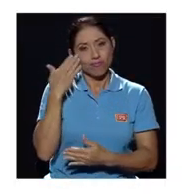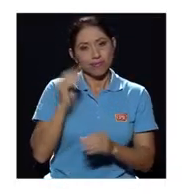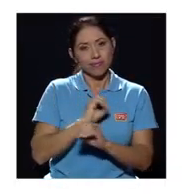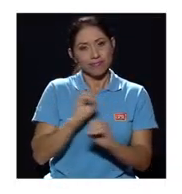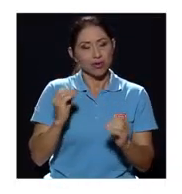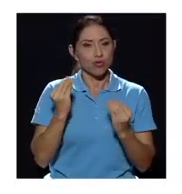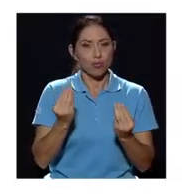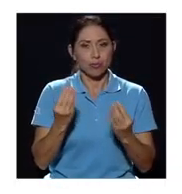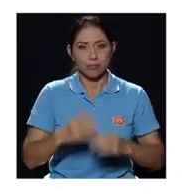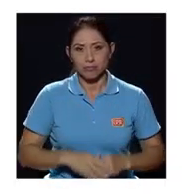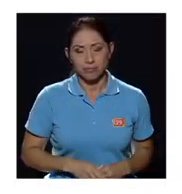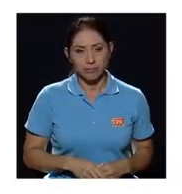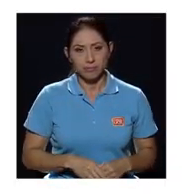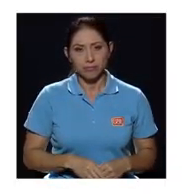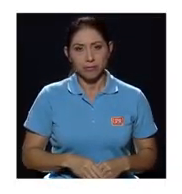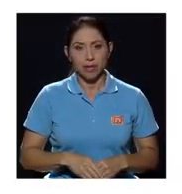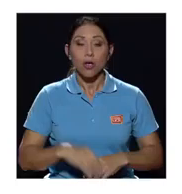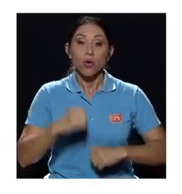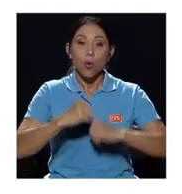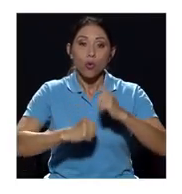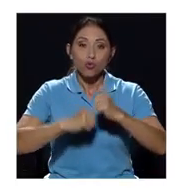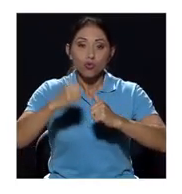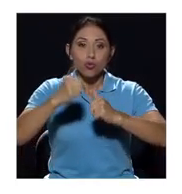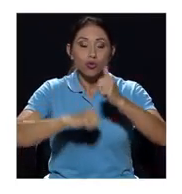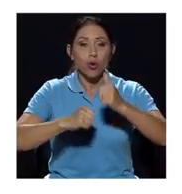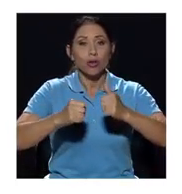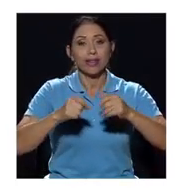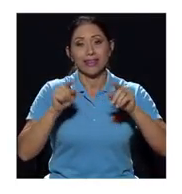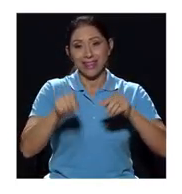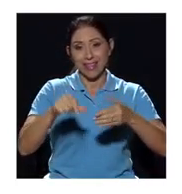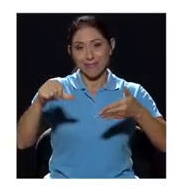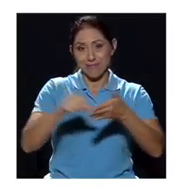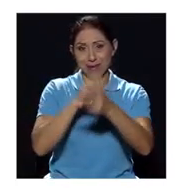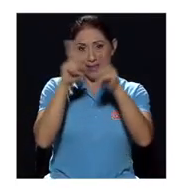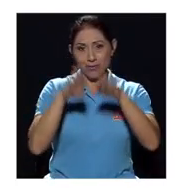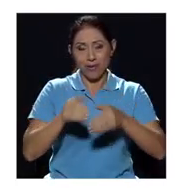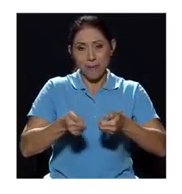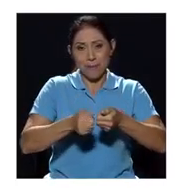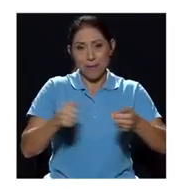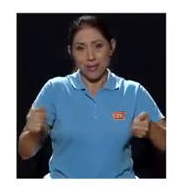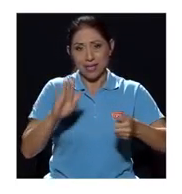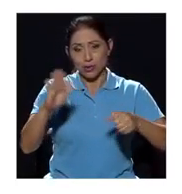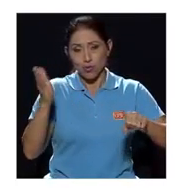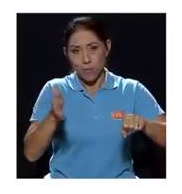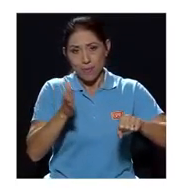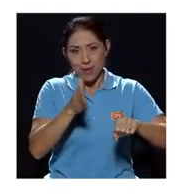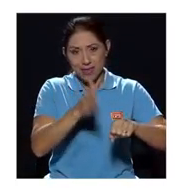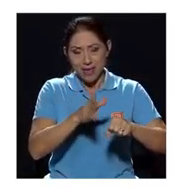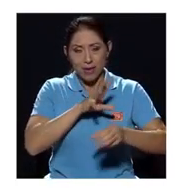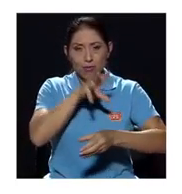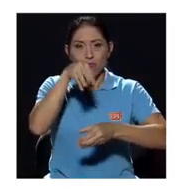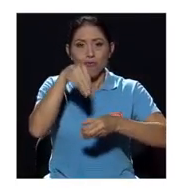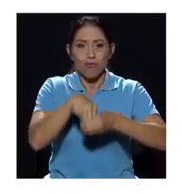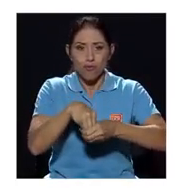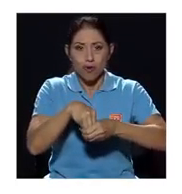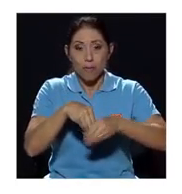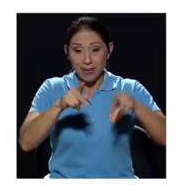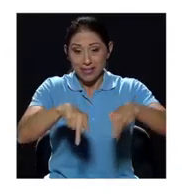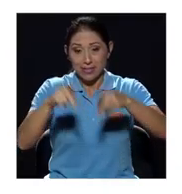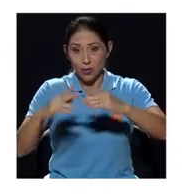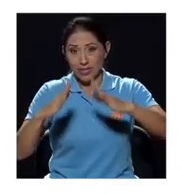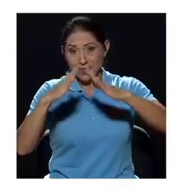tanto, ¿verdad? La construcción de MAPE de su Piña involucró la participación de los vecinos de las zonas estudiadas,